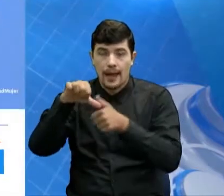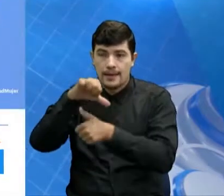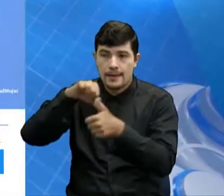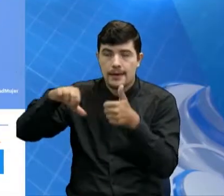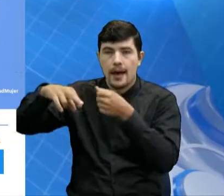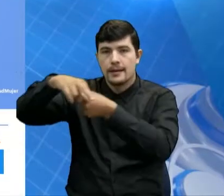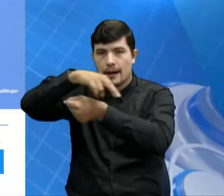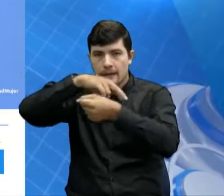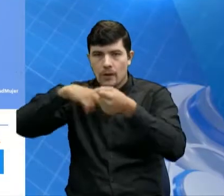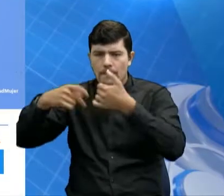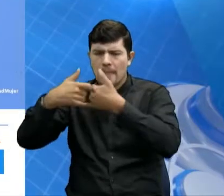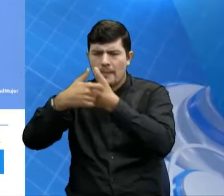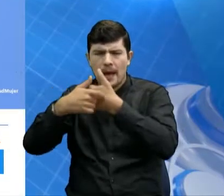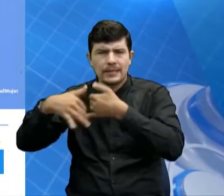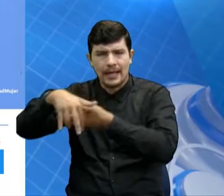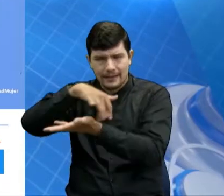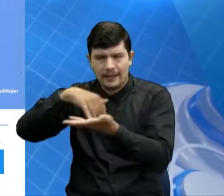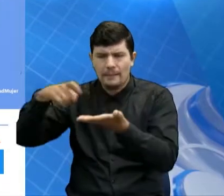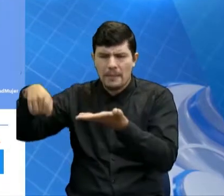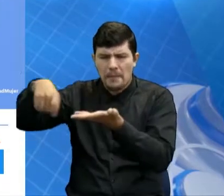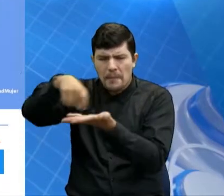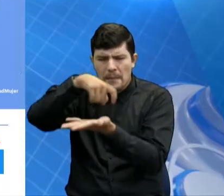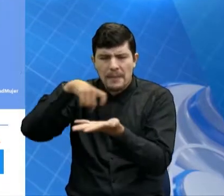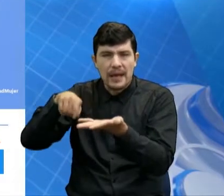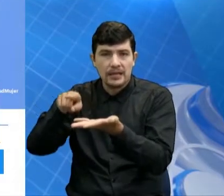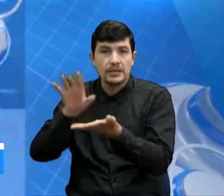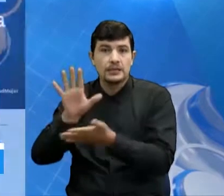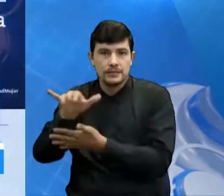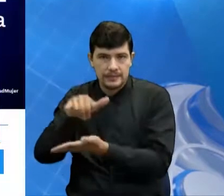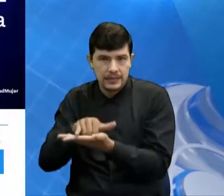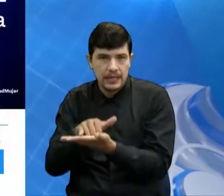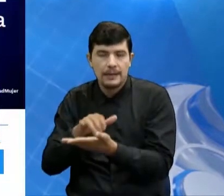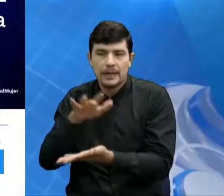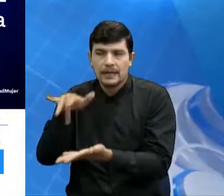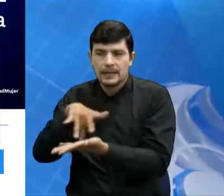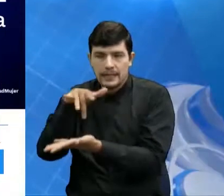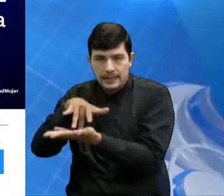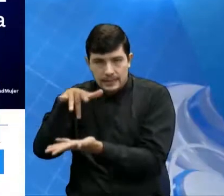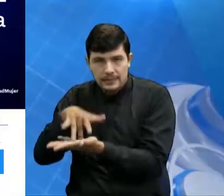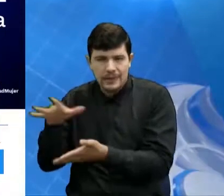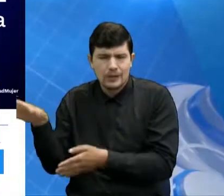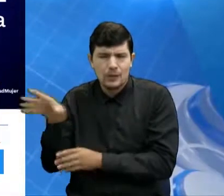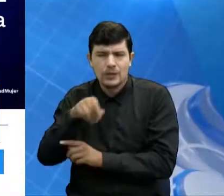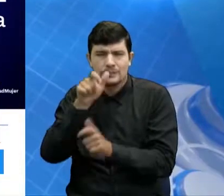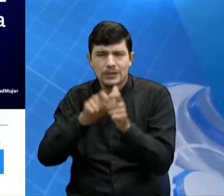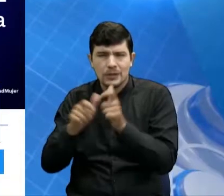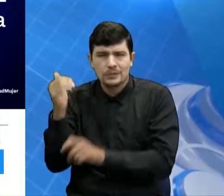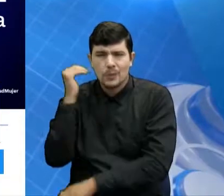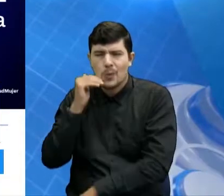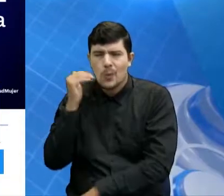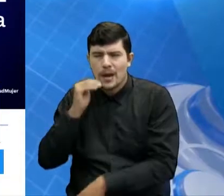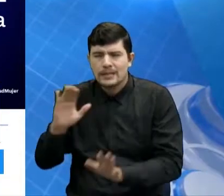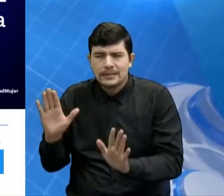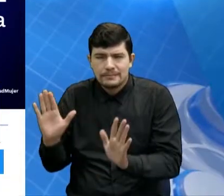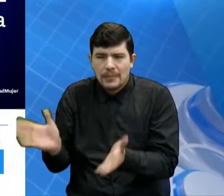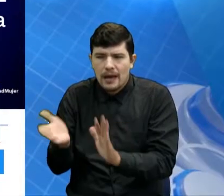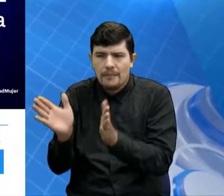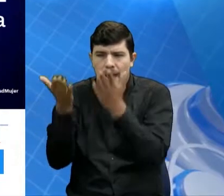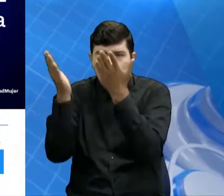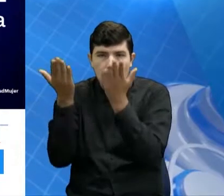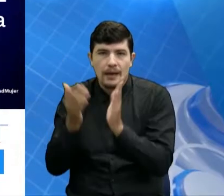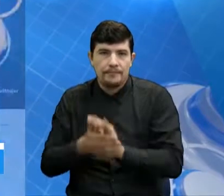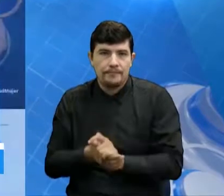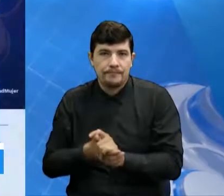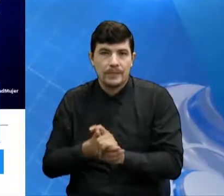articulamos con la Vicepresidencia de la República y van a estar todos los actores del emprendimiento dando a conocer la fuerza institucional de cada uno. Pero